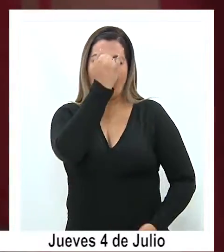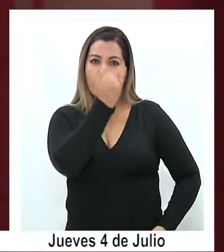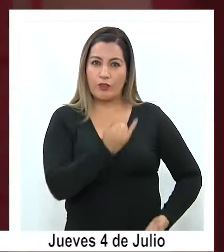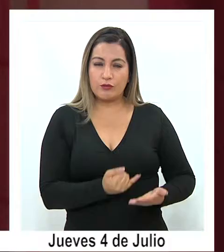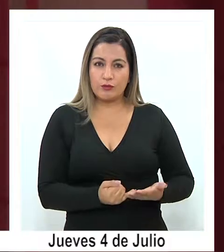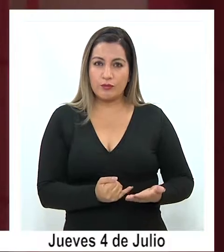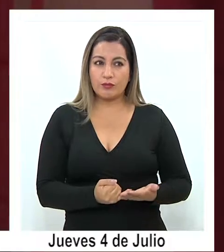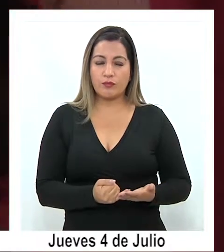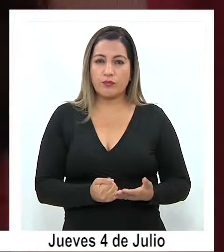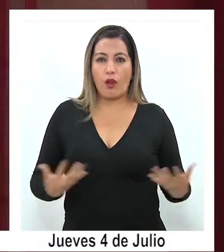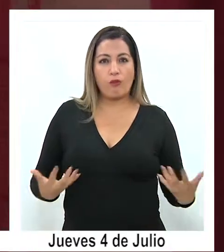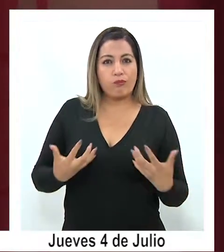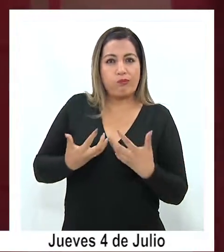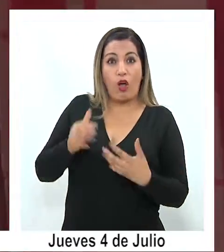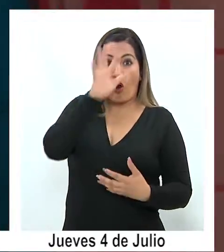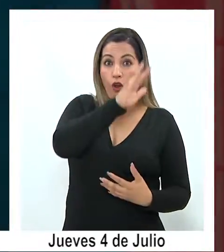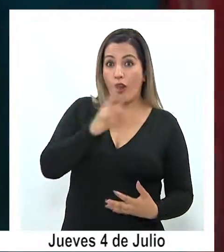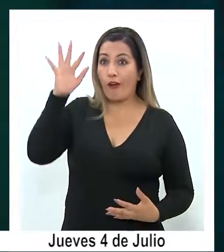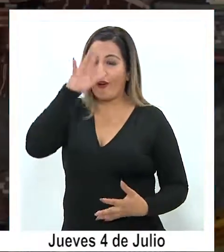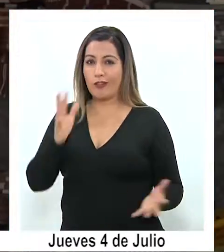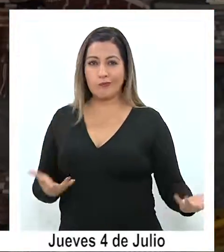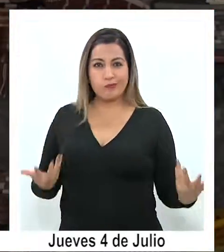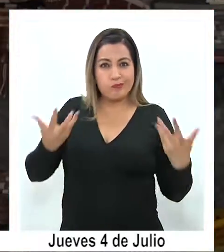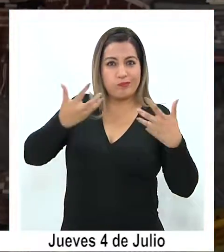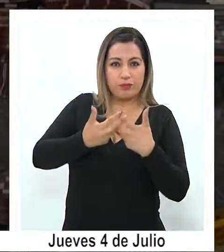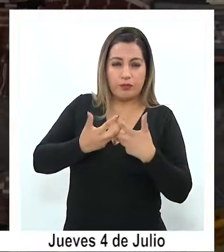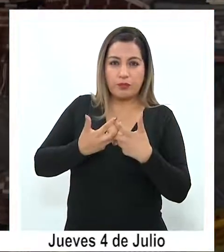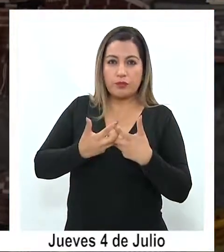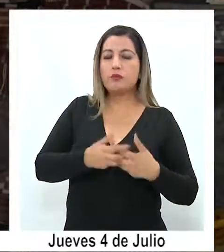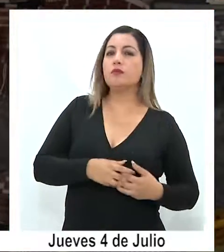diseño, combinaciones de colores,